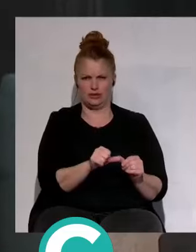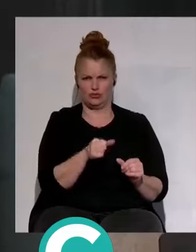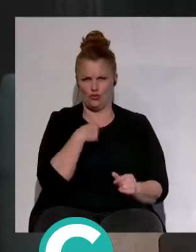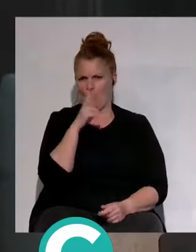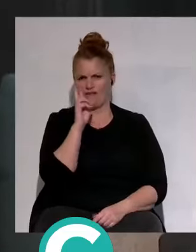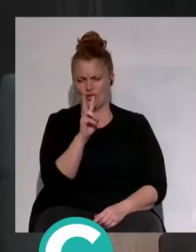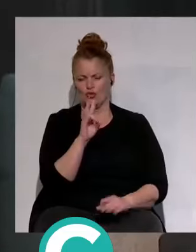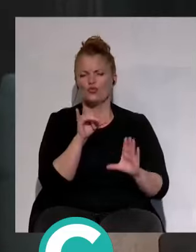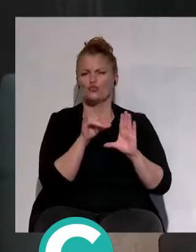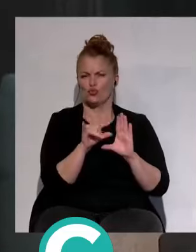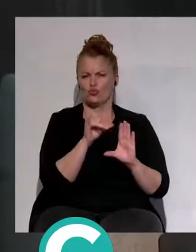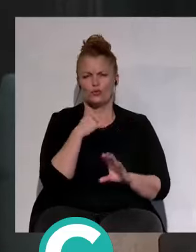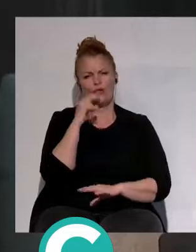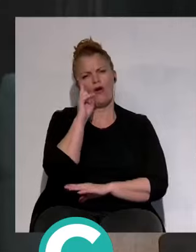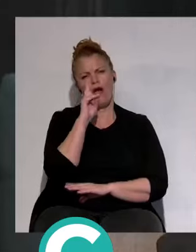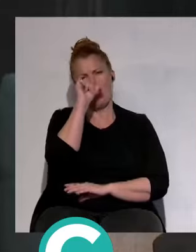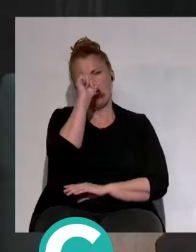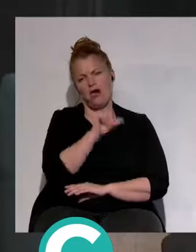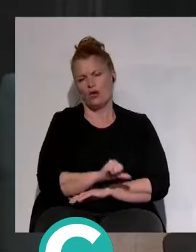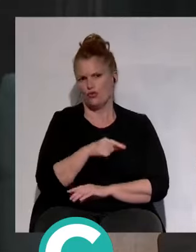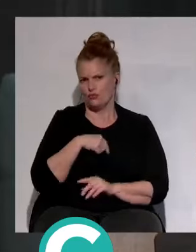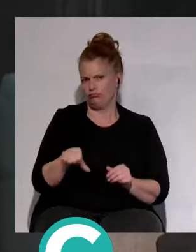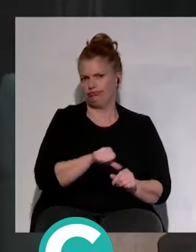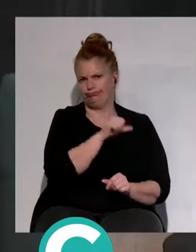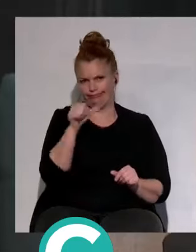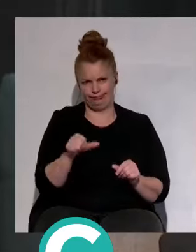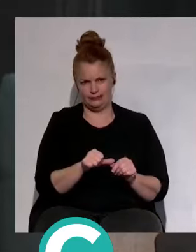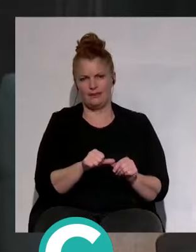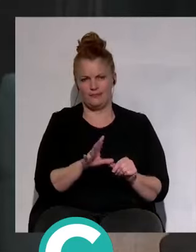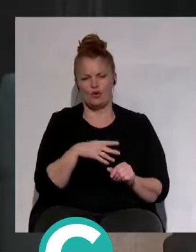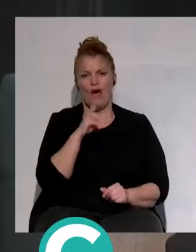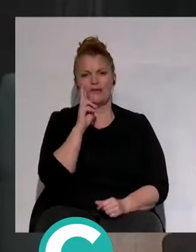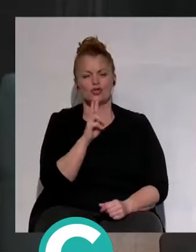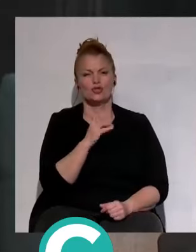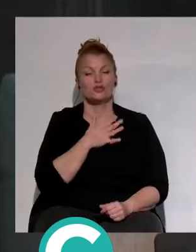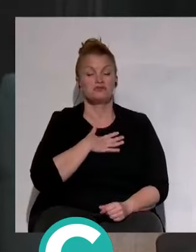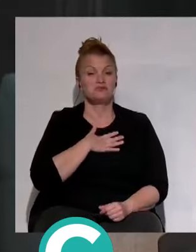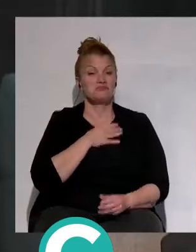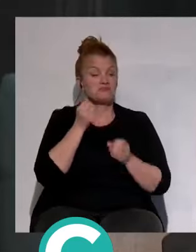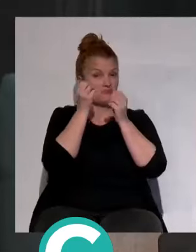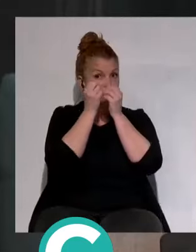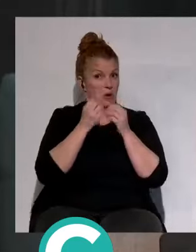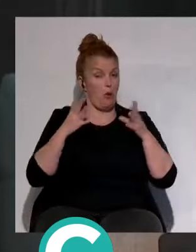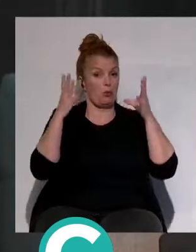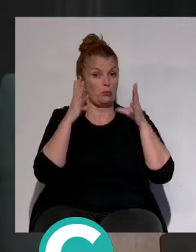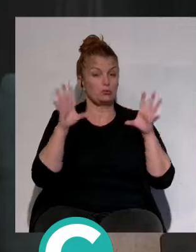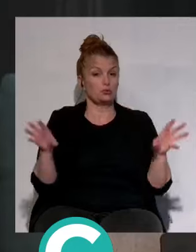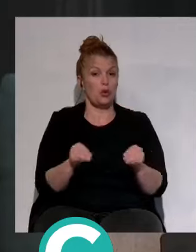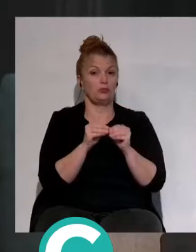Yo me la tragué entera. Tuve esa... Y lo que yo... Mi conclusión es que hay